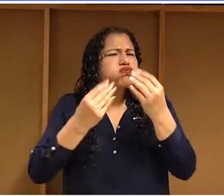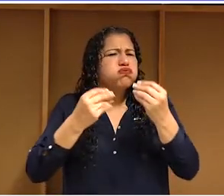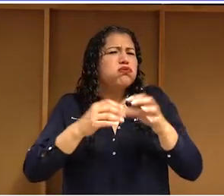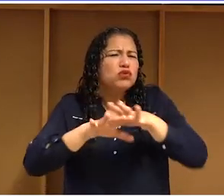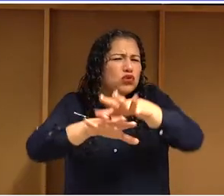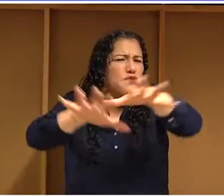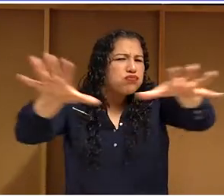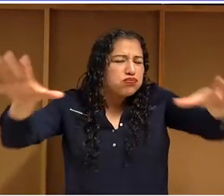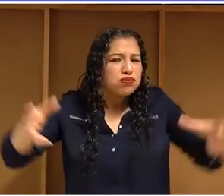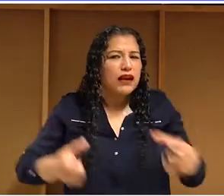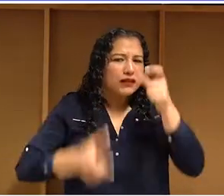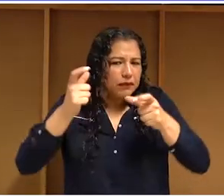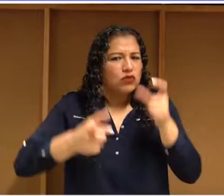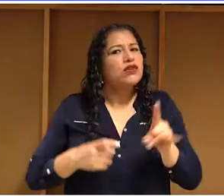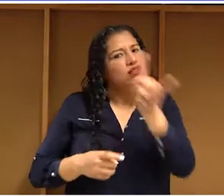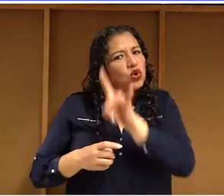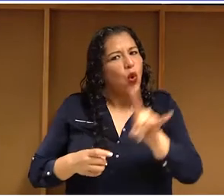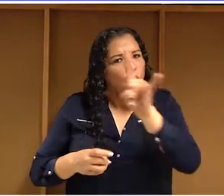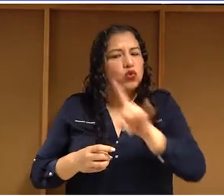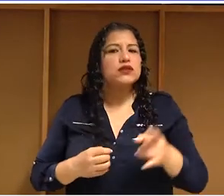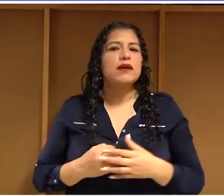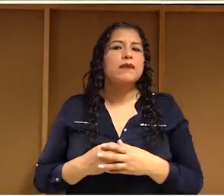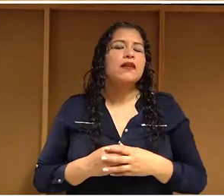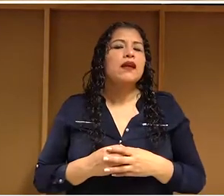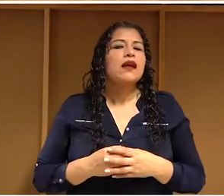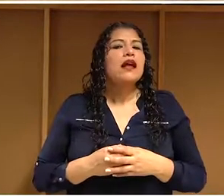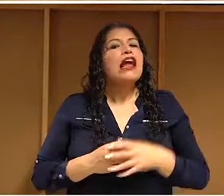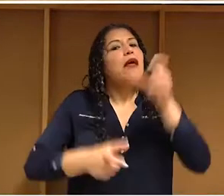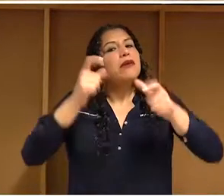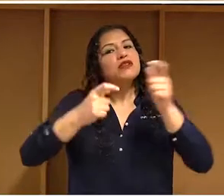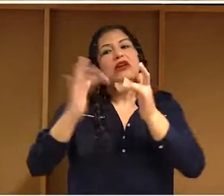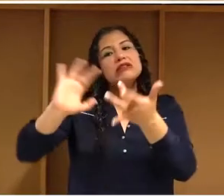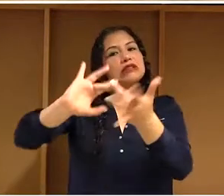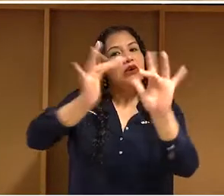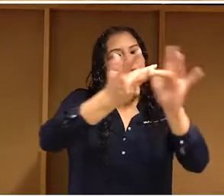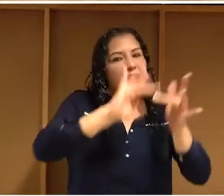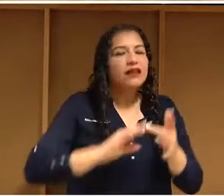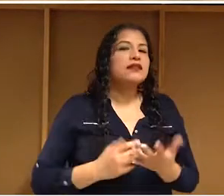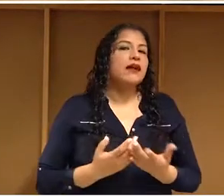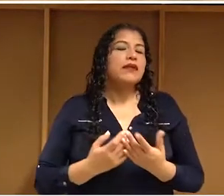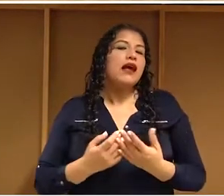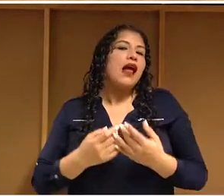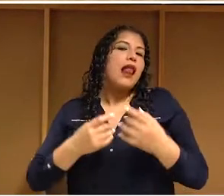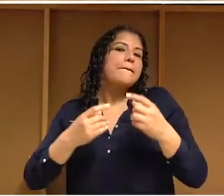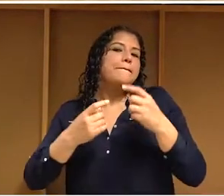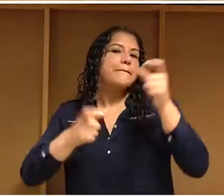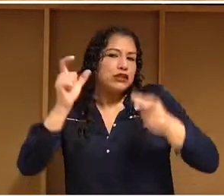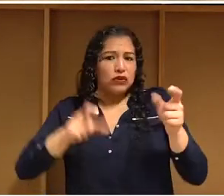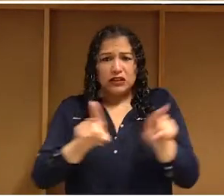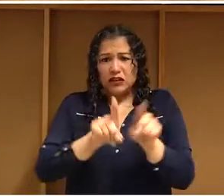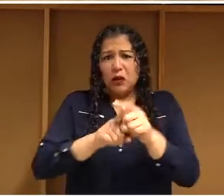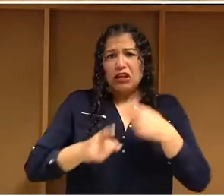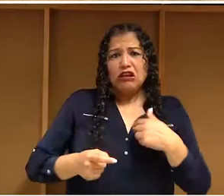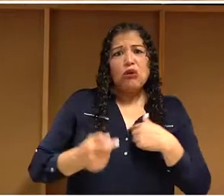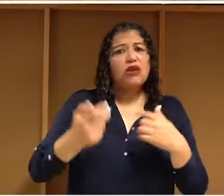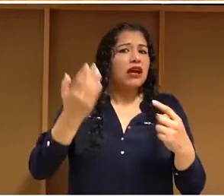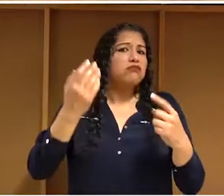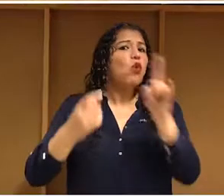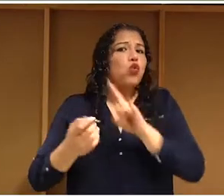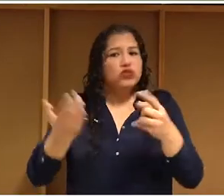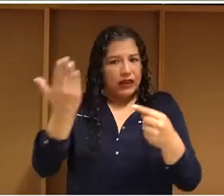de personas. De personas usando dispositivos de todo tipo, de personas como nosotros, que